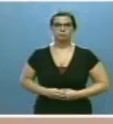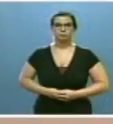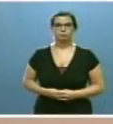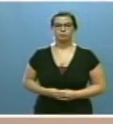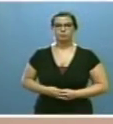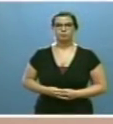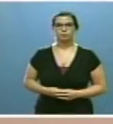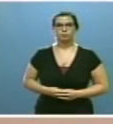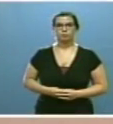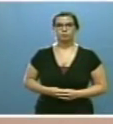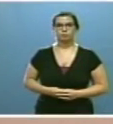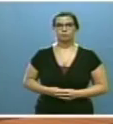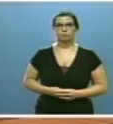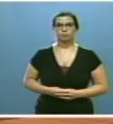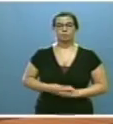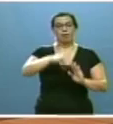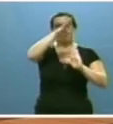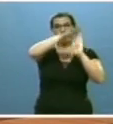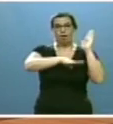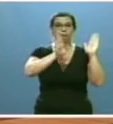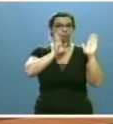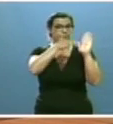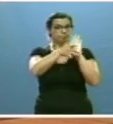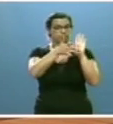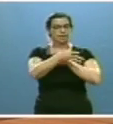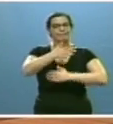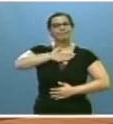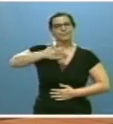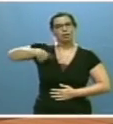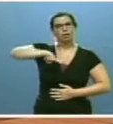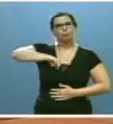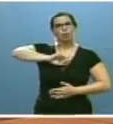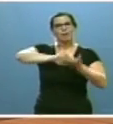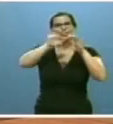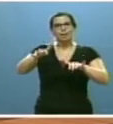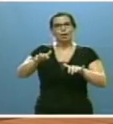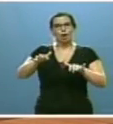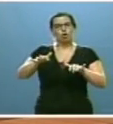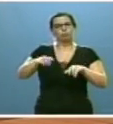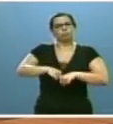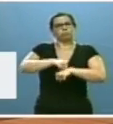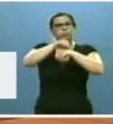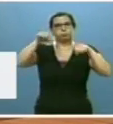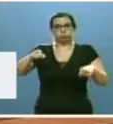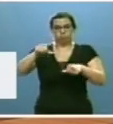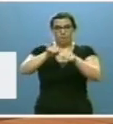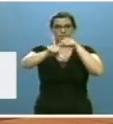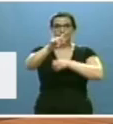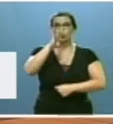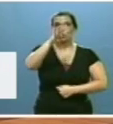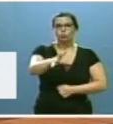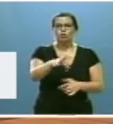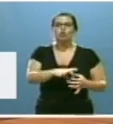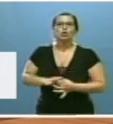Con el anterior conjunto de actuaciones queremos que Castilla y León vea reforzada en los próximos cuatro años su